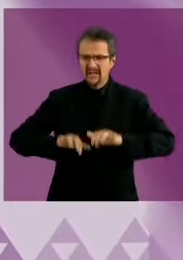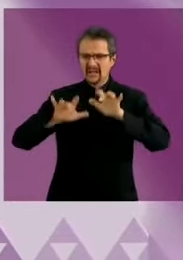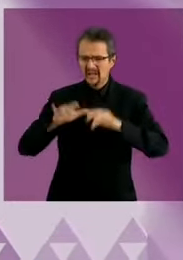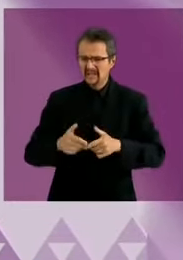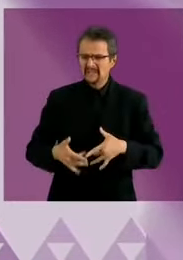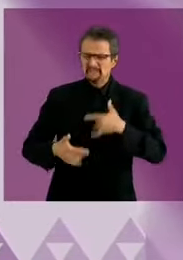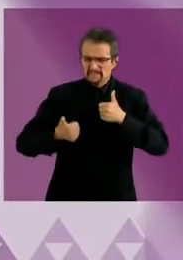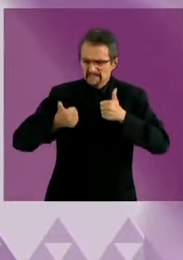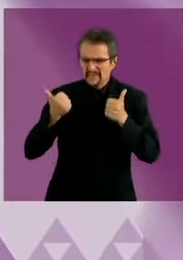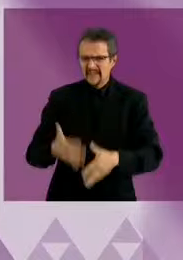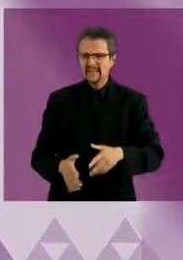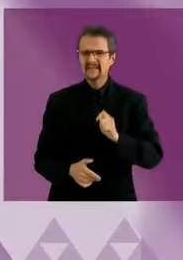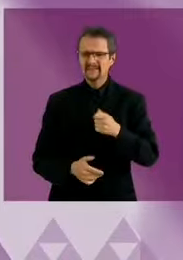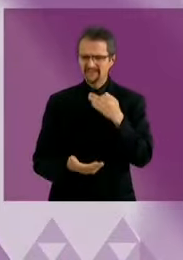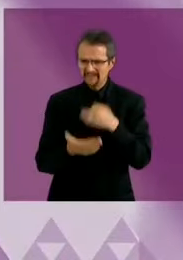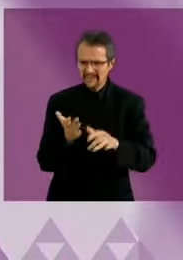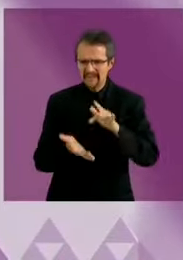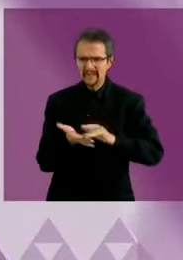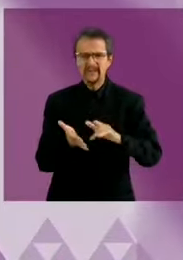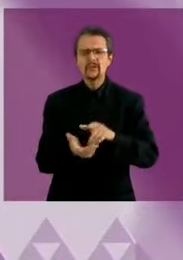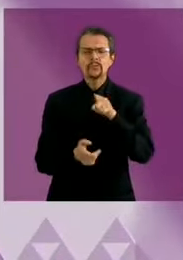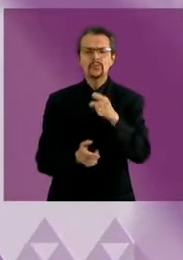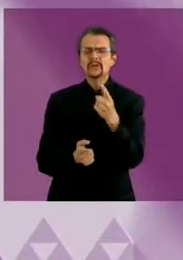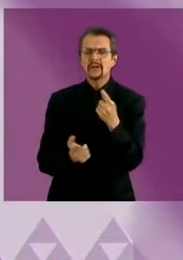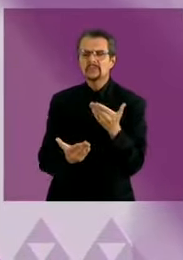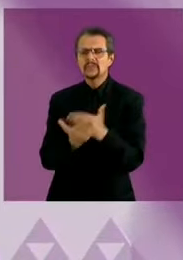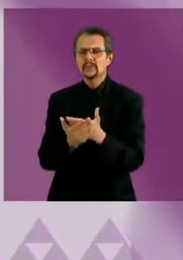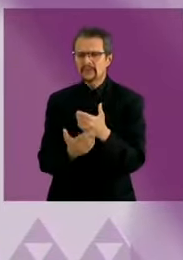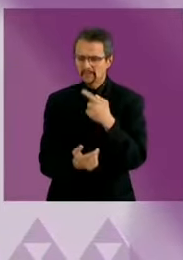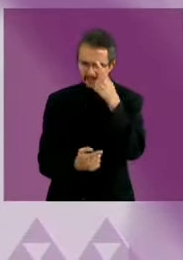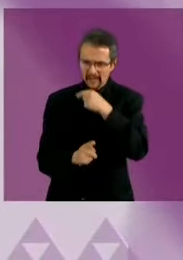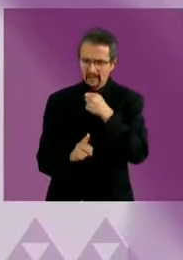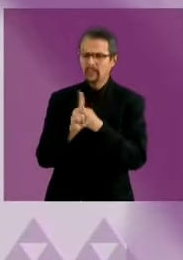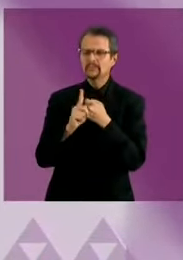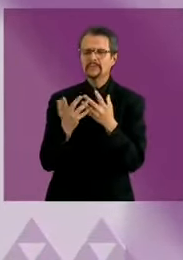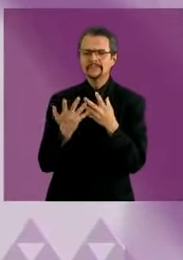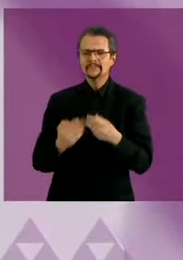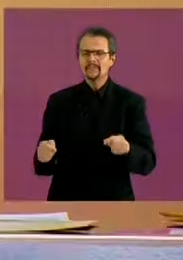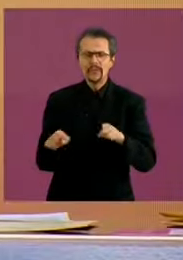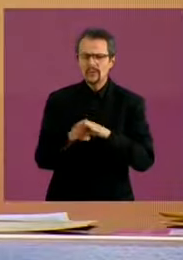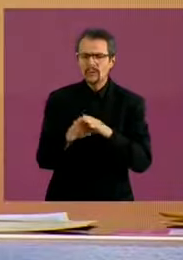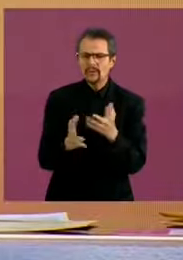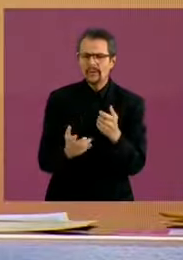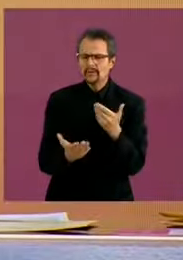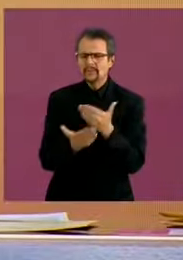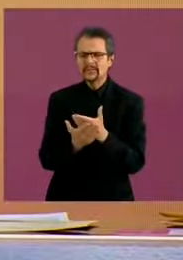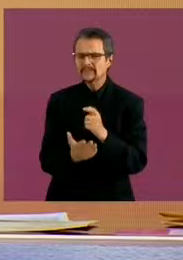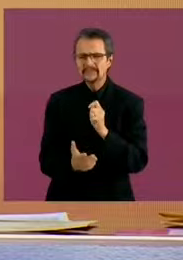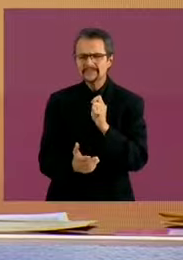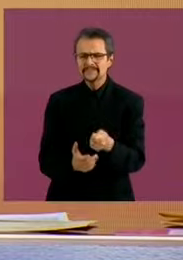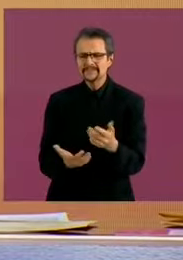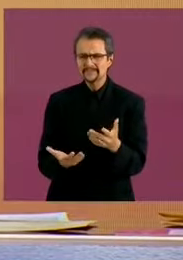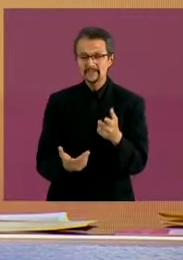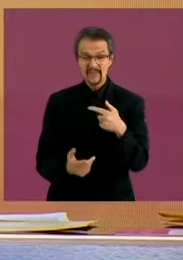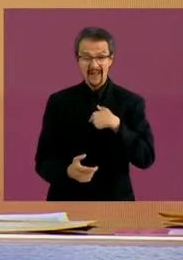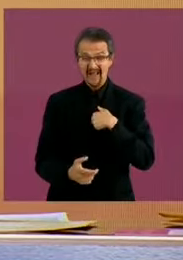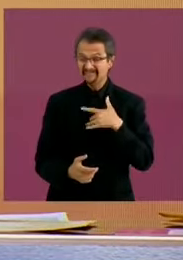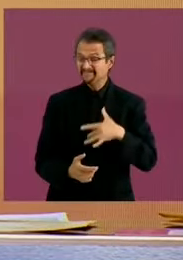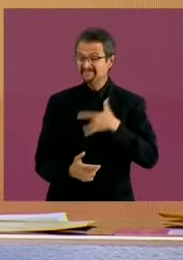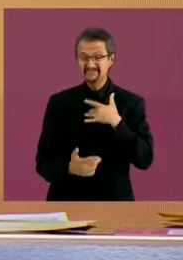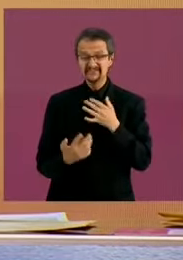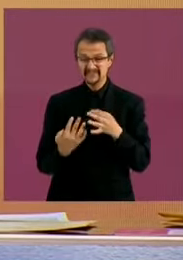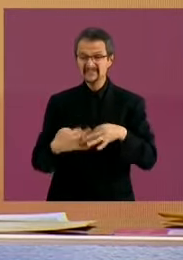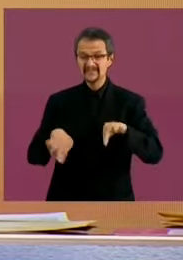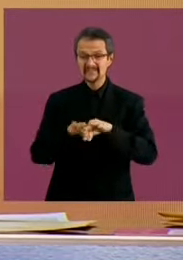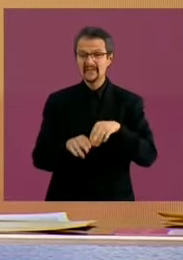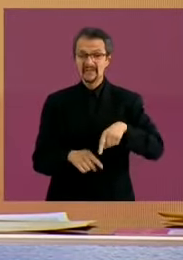manera enfocará su plan de trabajo para solucionar estas problemáticas? Pues a mí me parece muy importante que volteemos